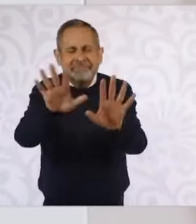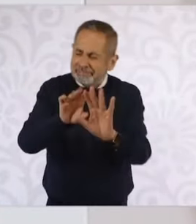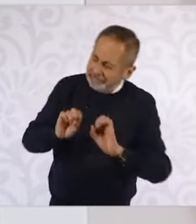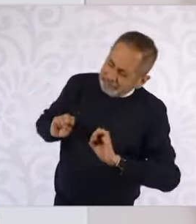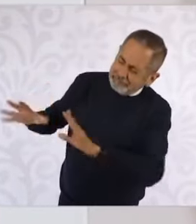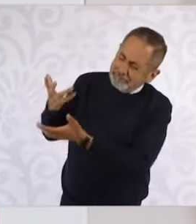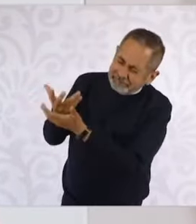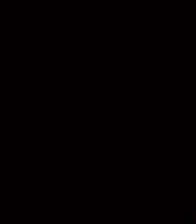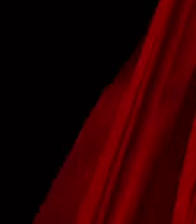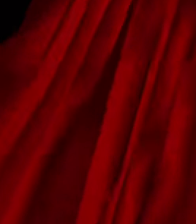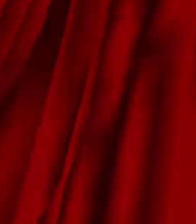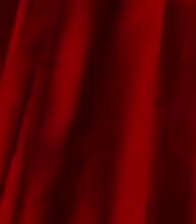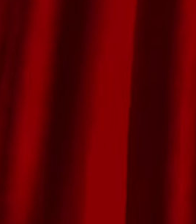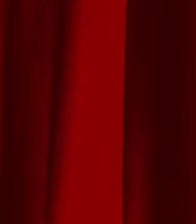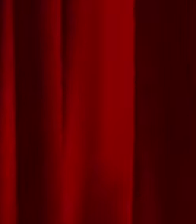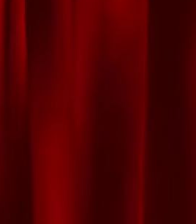que tranquilo.